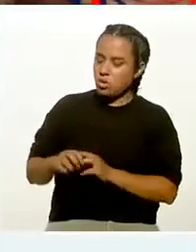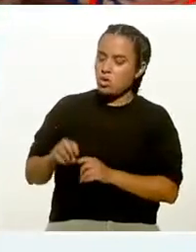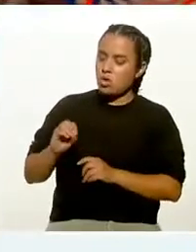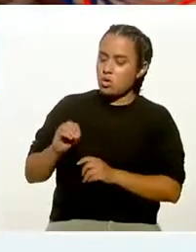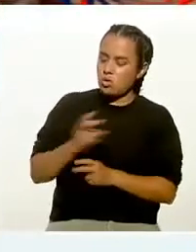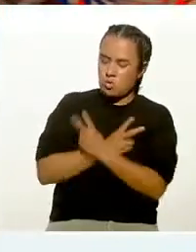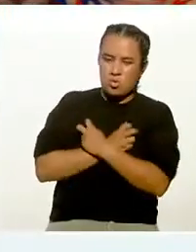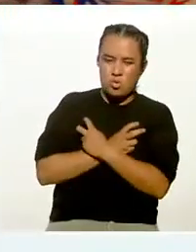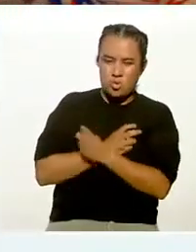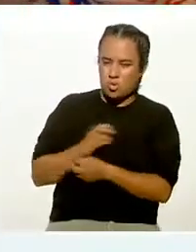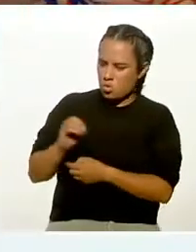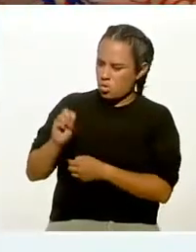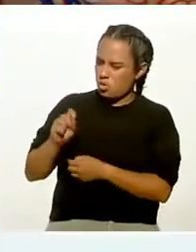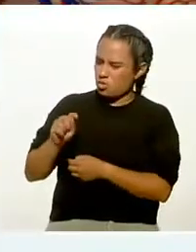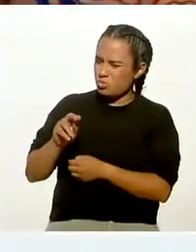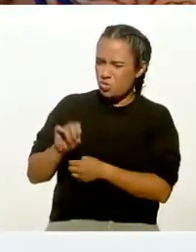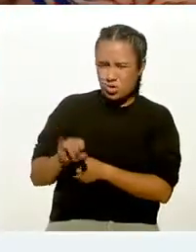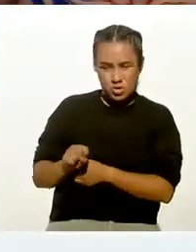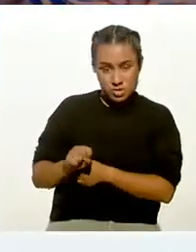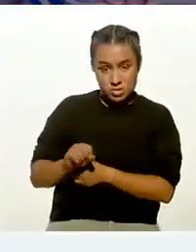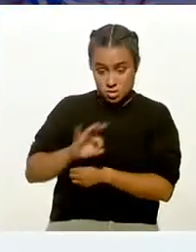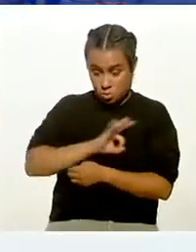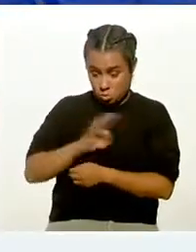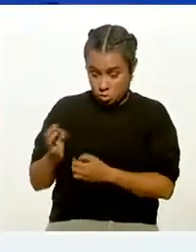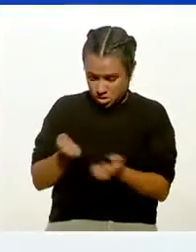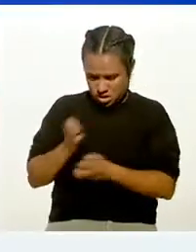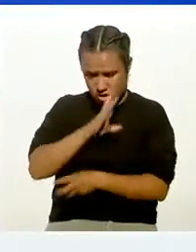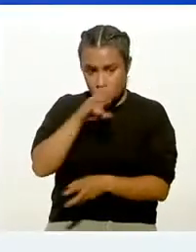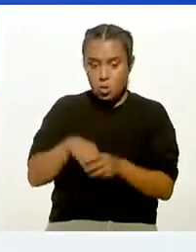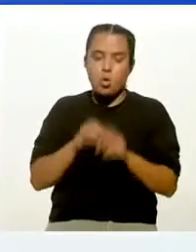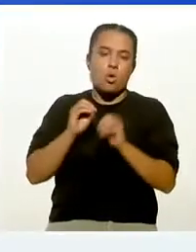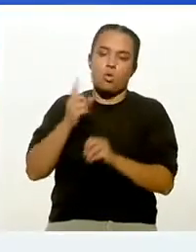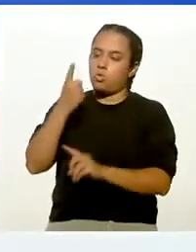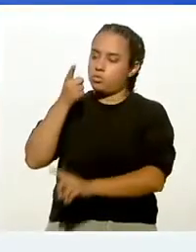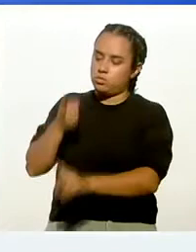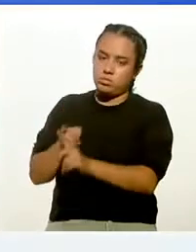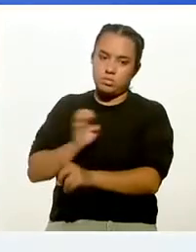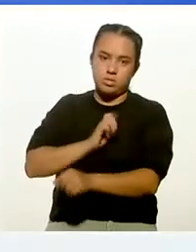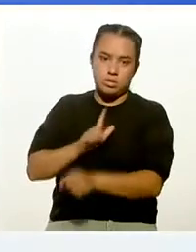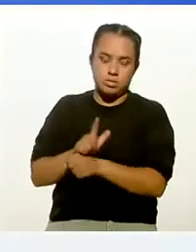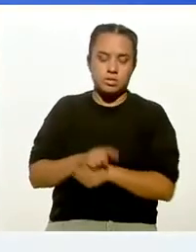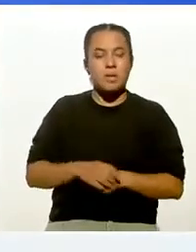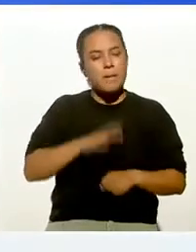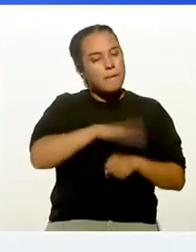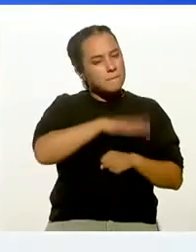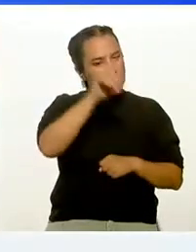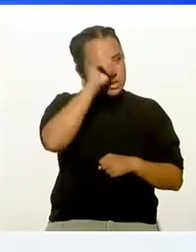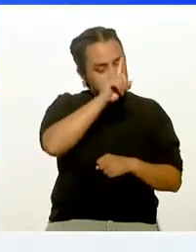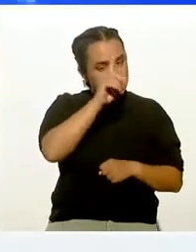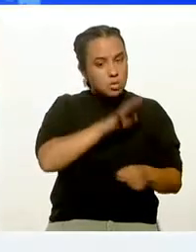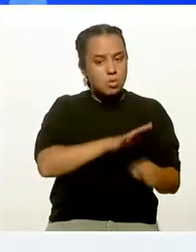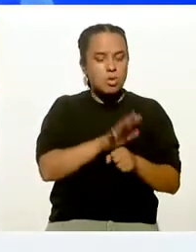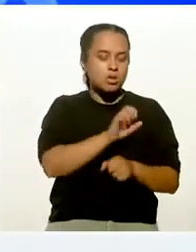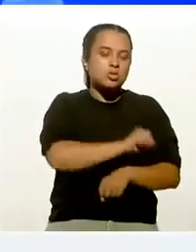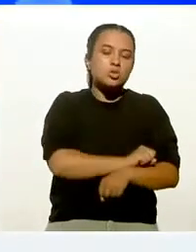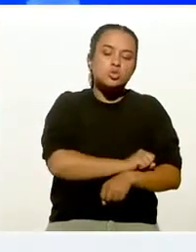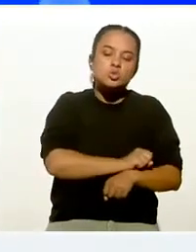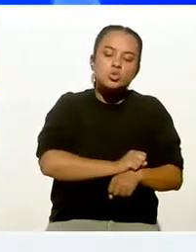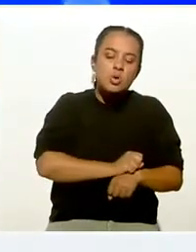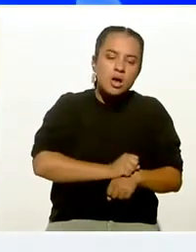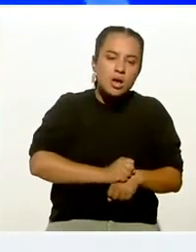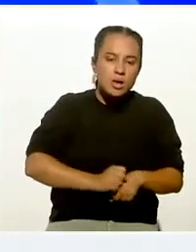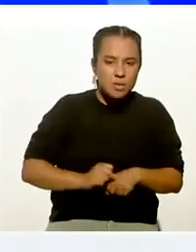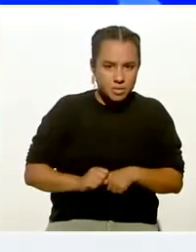¿puedo hacer ejercicio de todo o hay ejercicio recomendable específicamente para sus pacientes? Los ejercicios más recomendados son aquellos de bajo impacto, es decir,